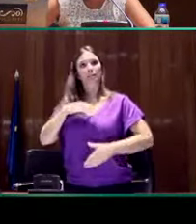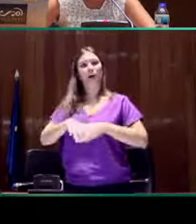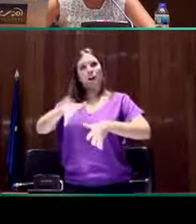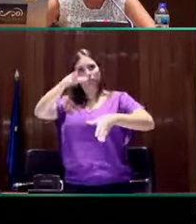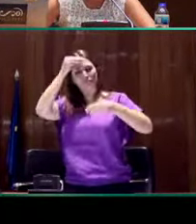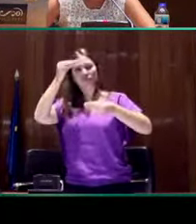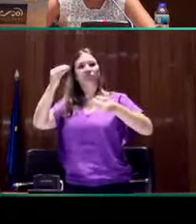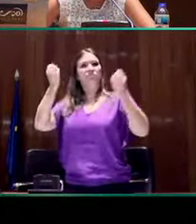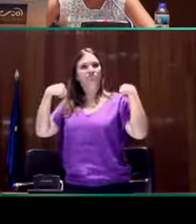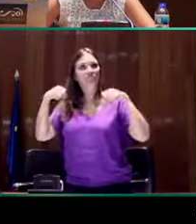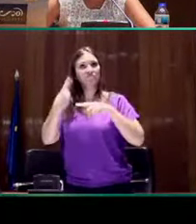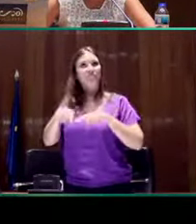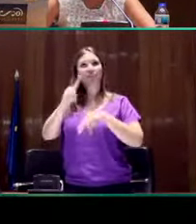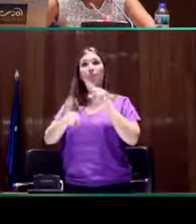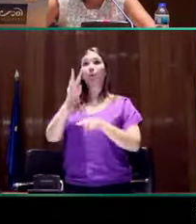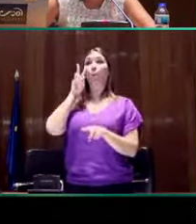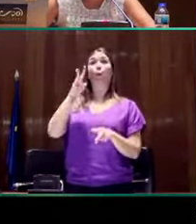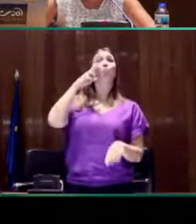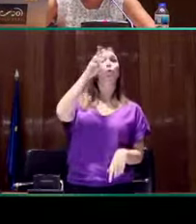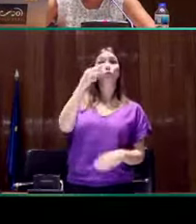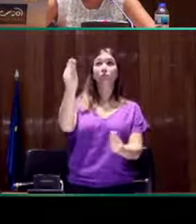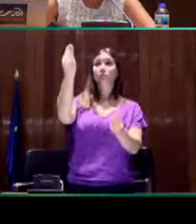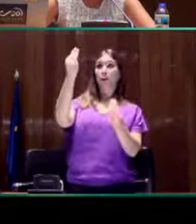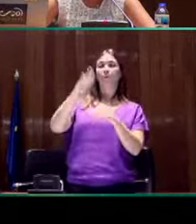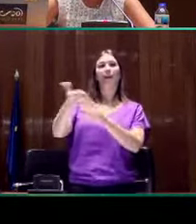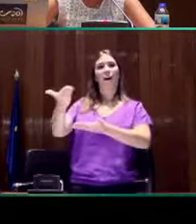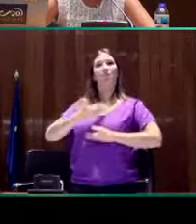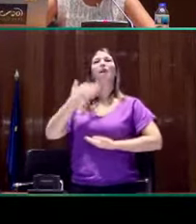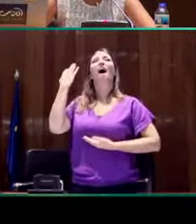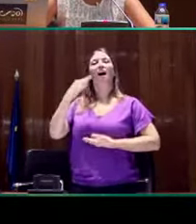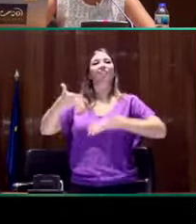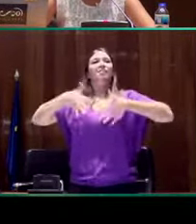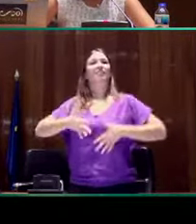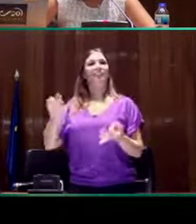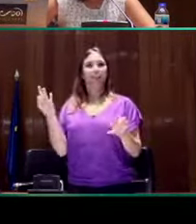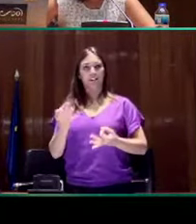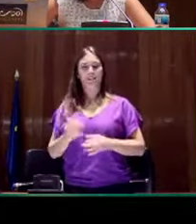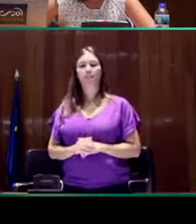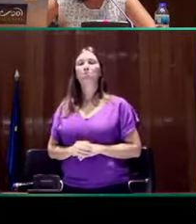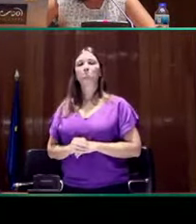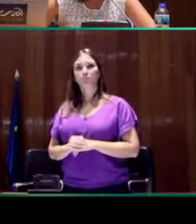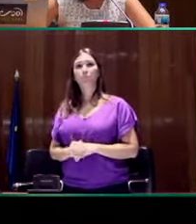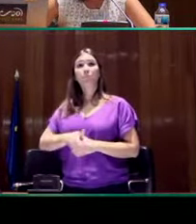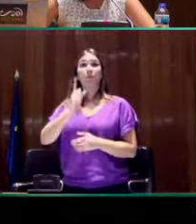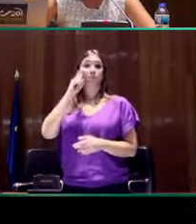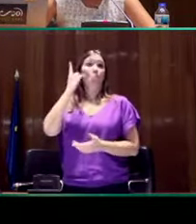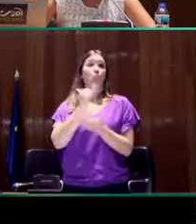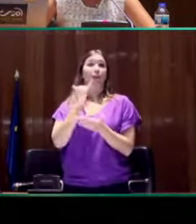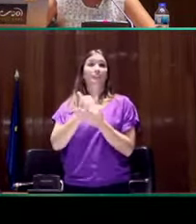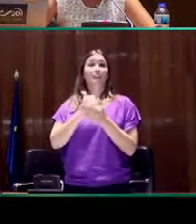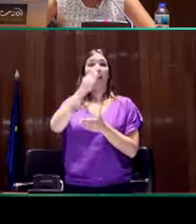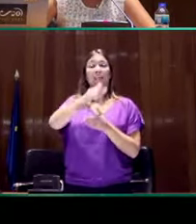partir de la reflexión de los objetos que el museo pretende transmitir. Para ello, seleccionamos una muestra